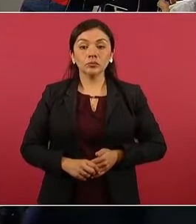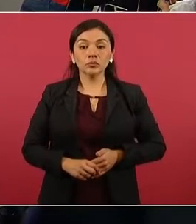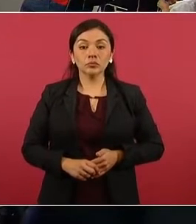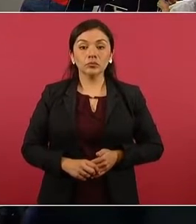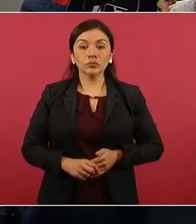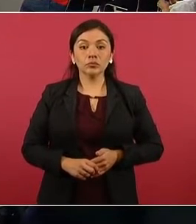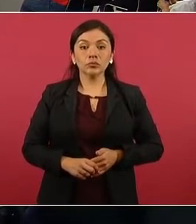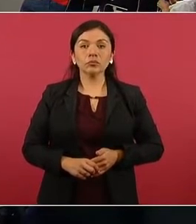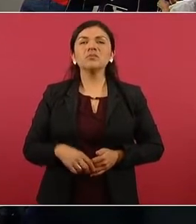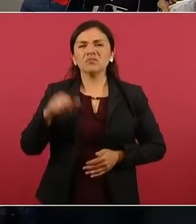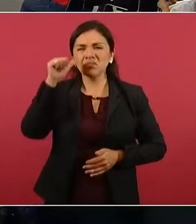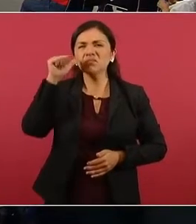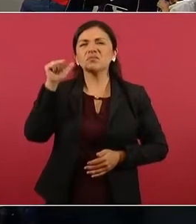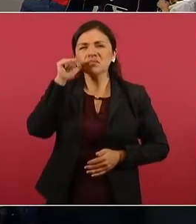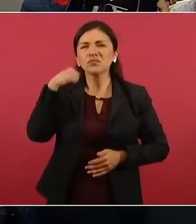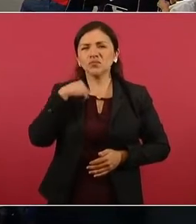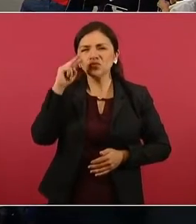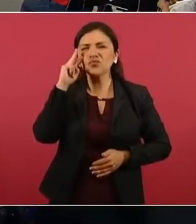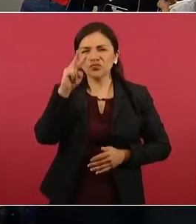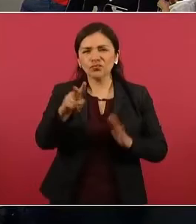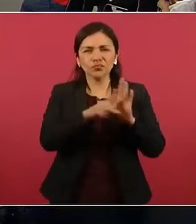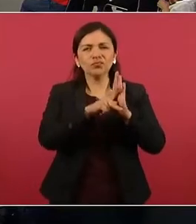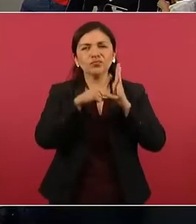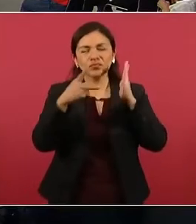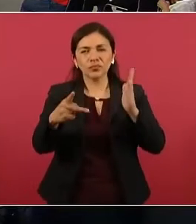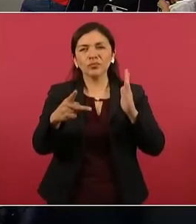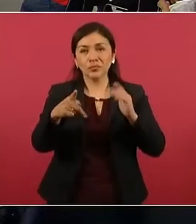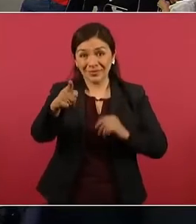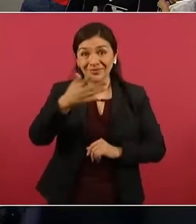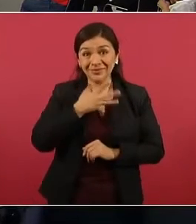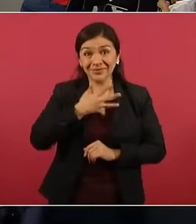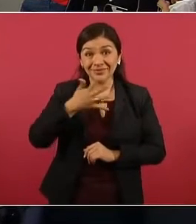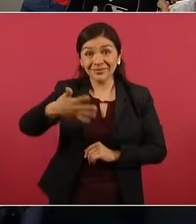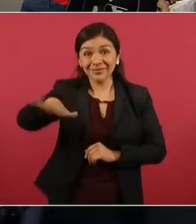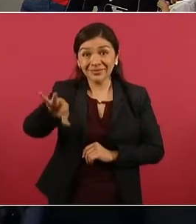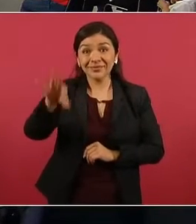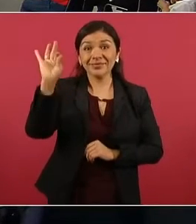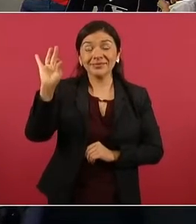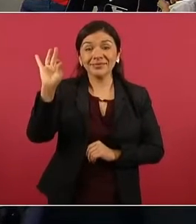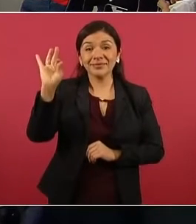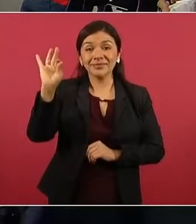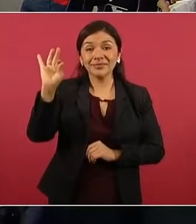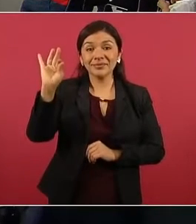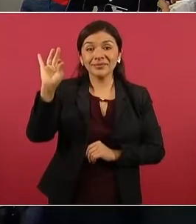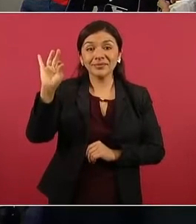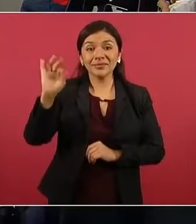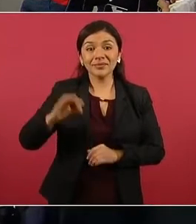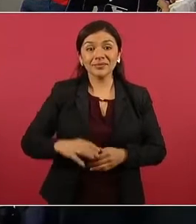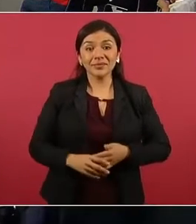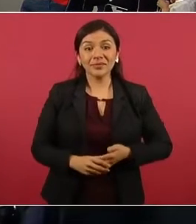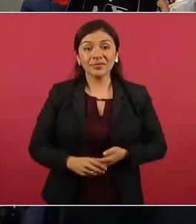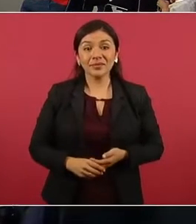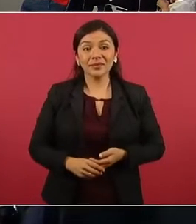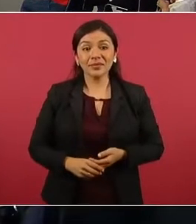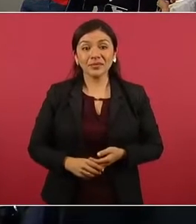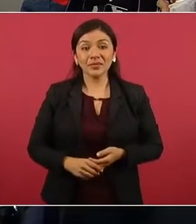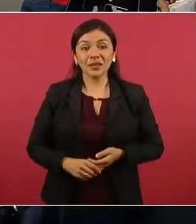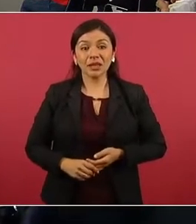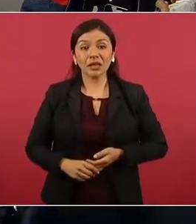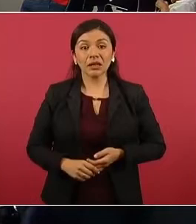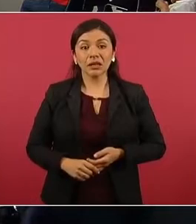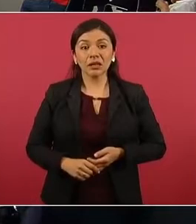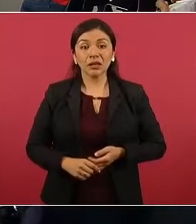Ayer la vi, ¿sí la tienen?,